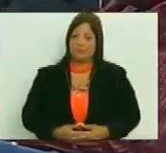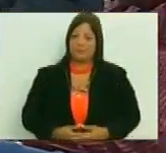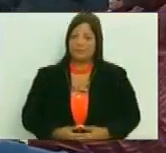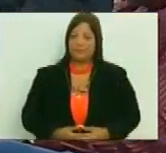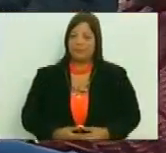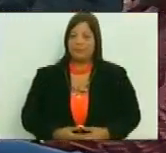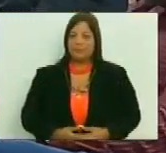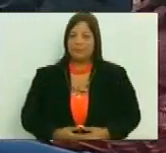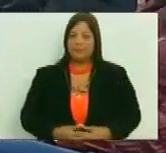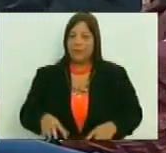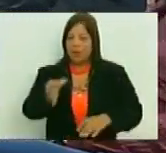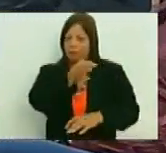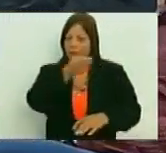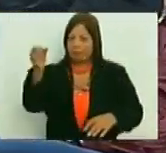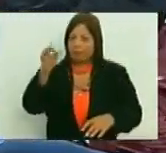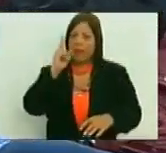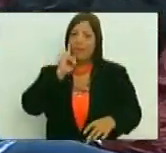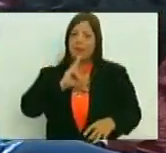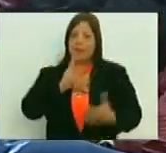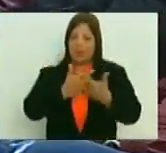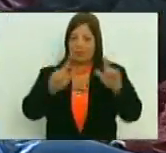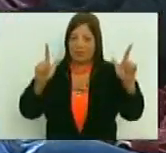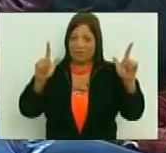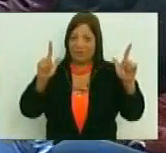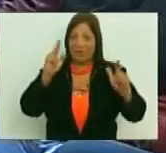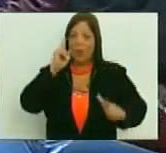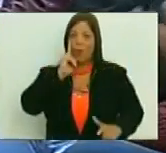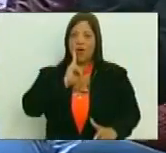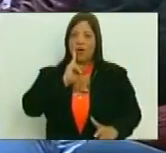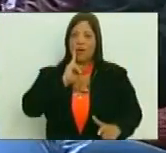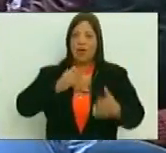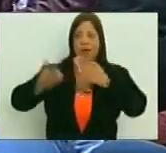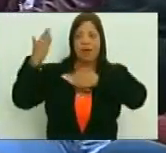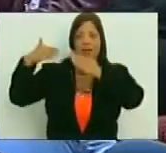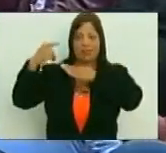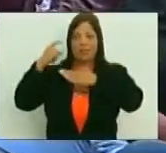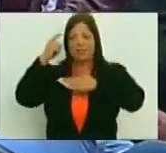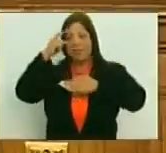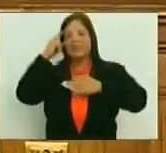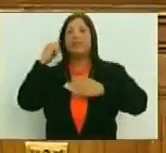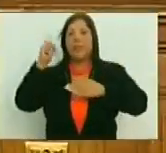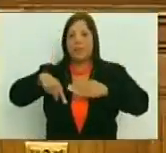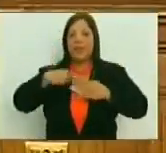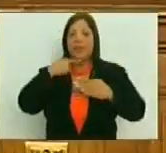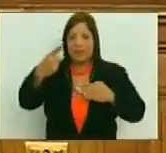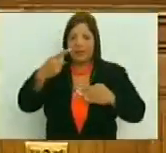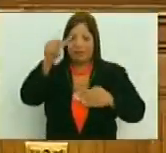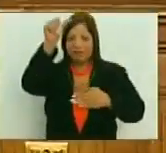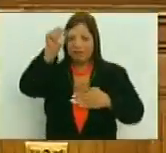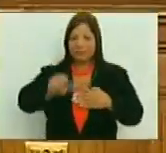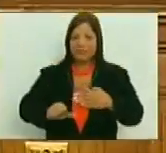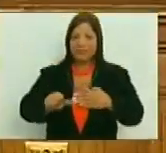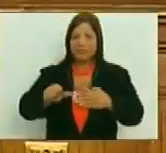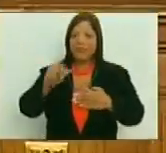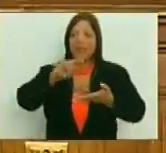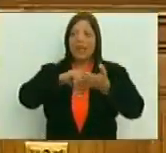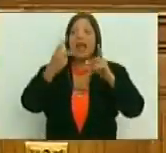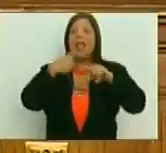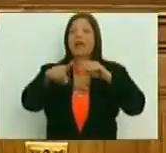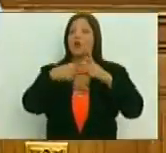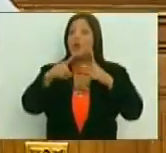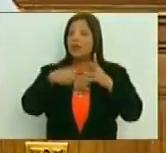Y su excelencia, el libertador, en su tiempo vital también dijo, las cosas